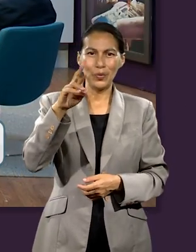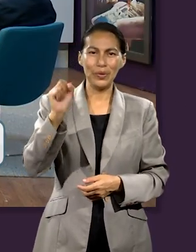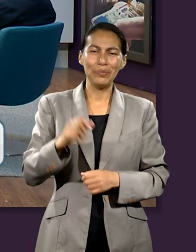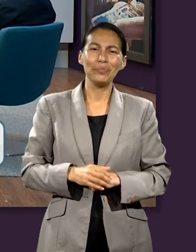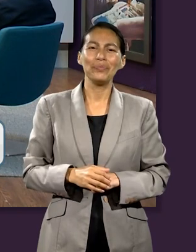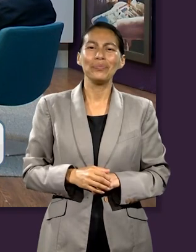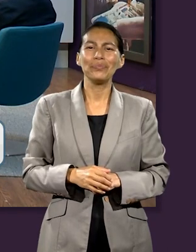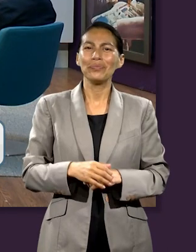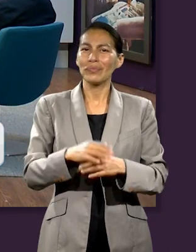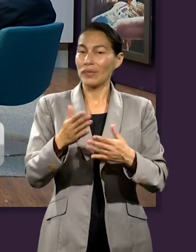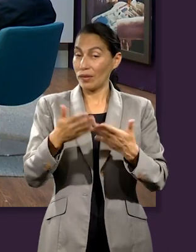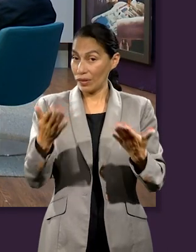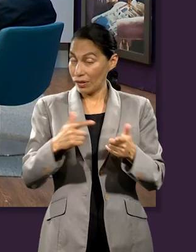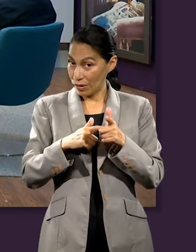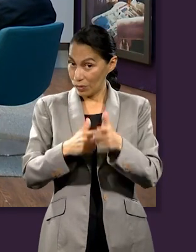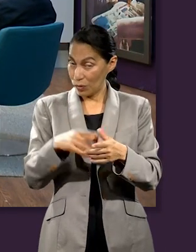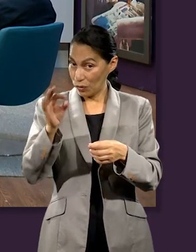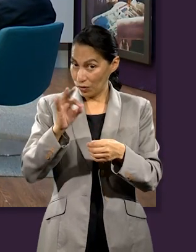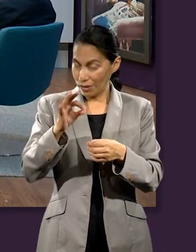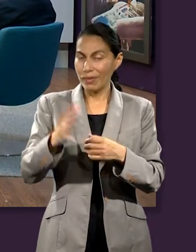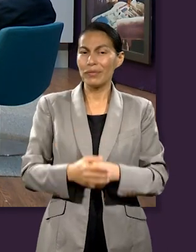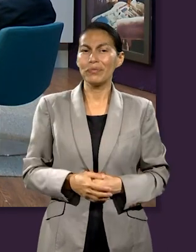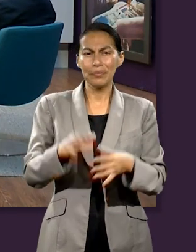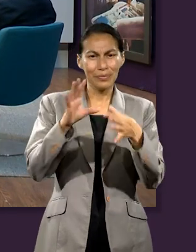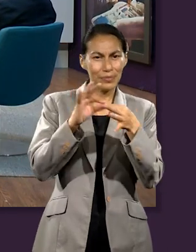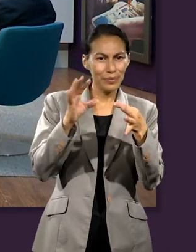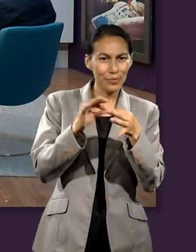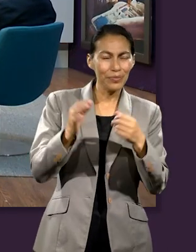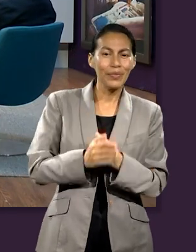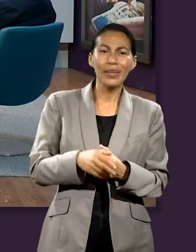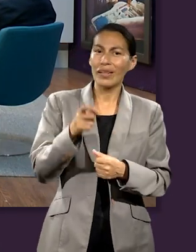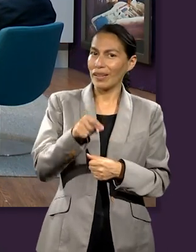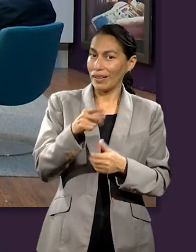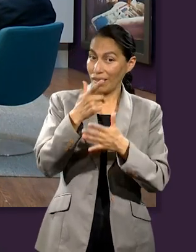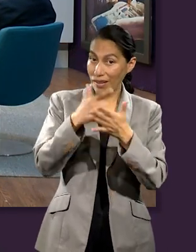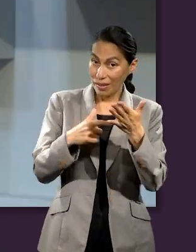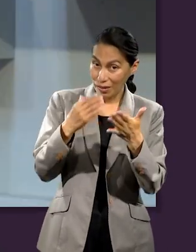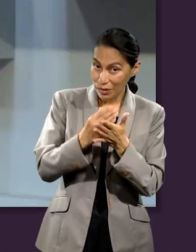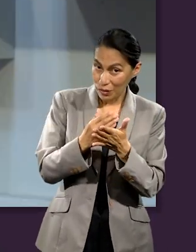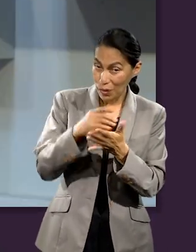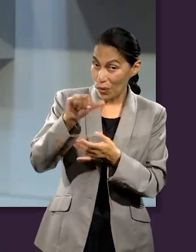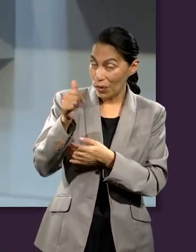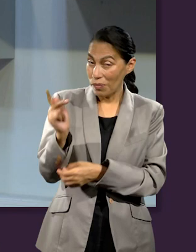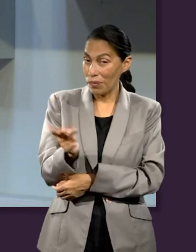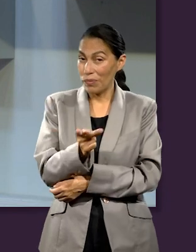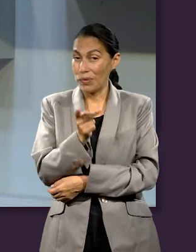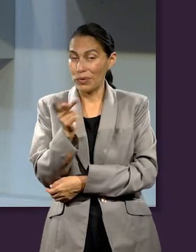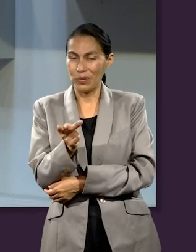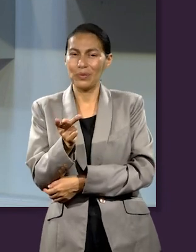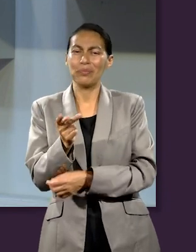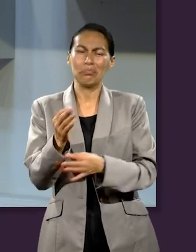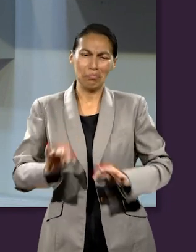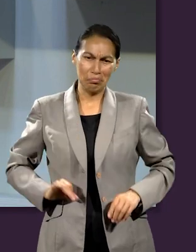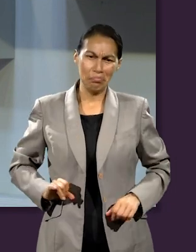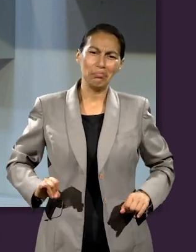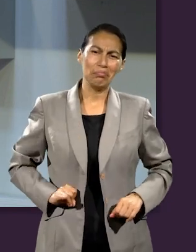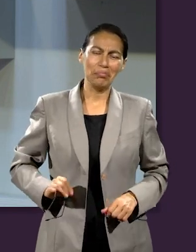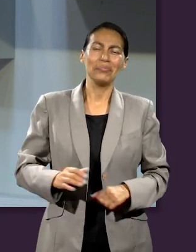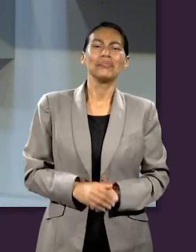de la ofrenda. Y ahora, en el marco de la lección, surge otra pregunta muy interesante. ¿Cuál es la relación